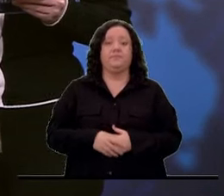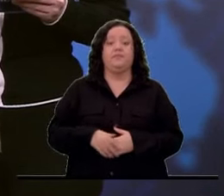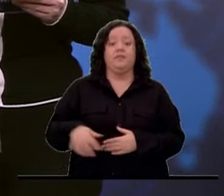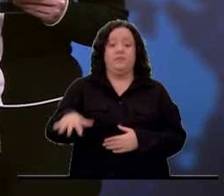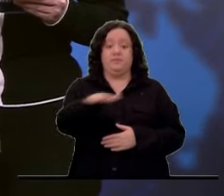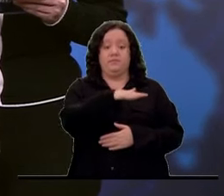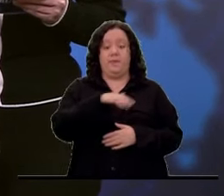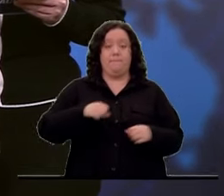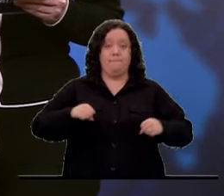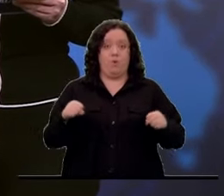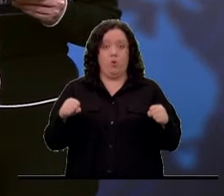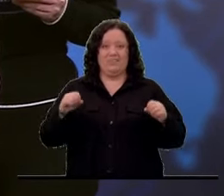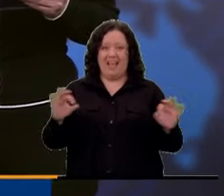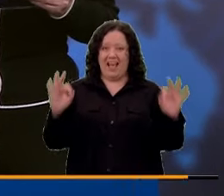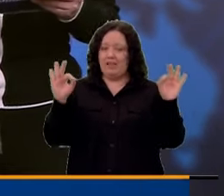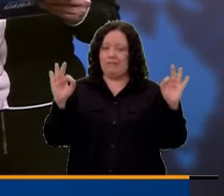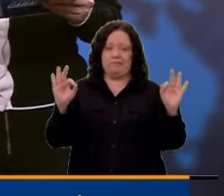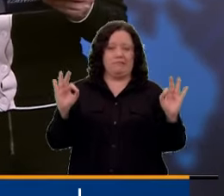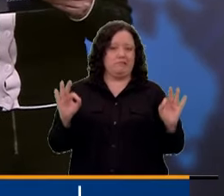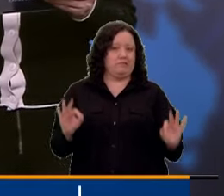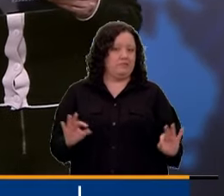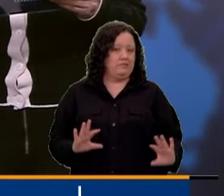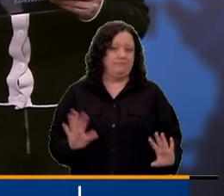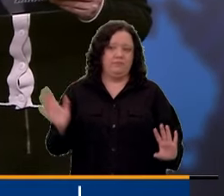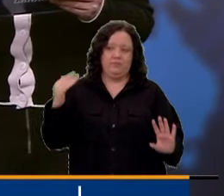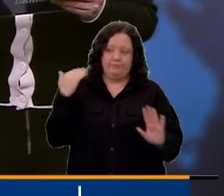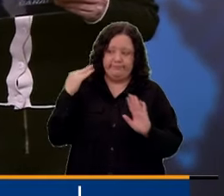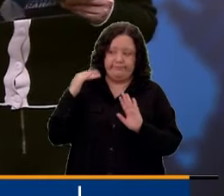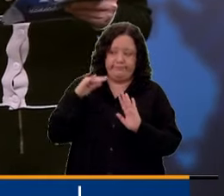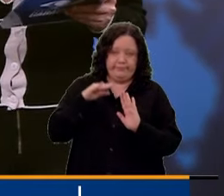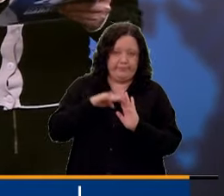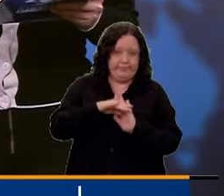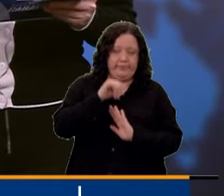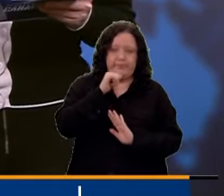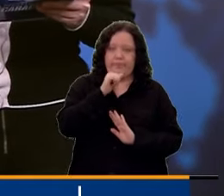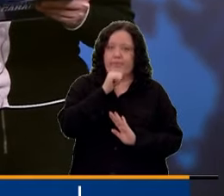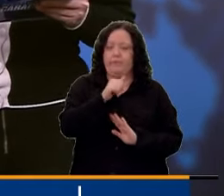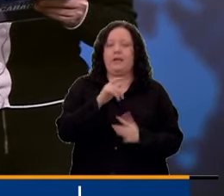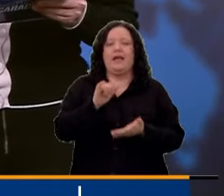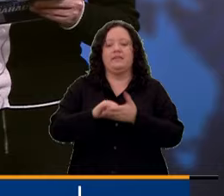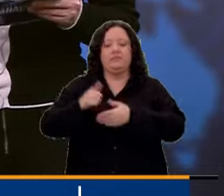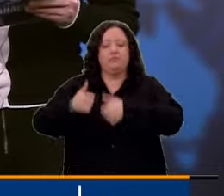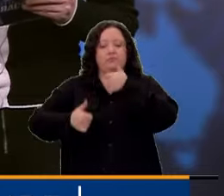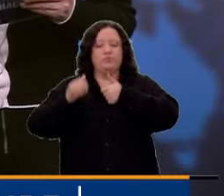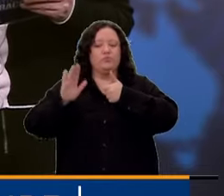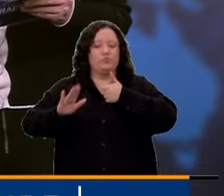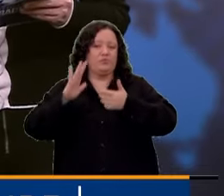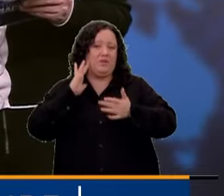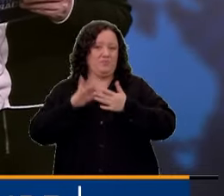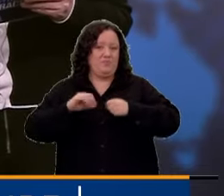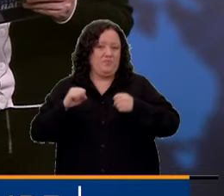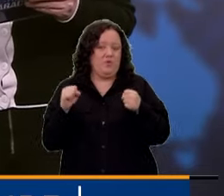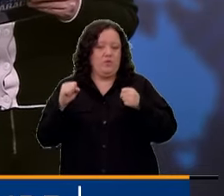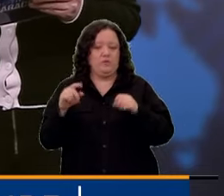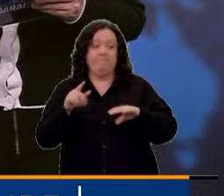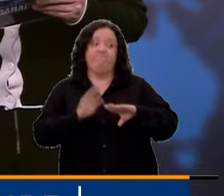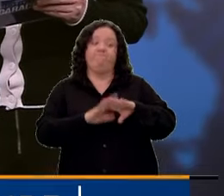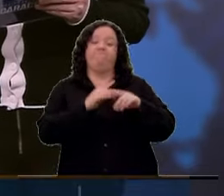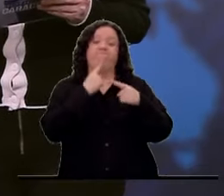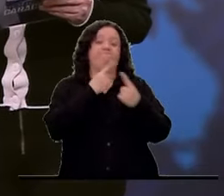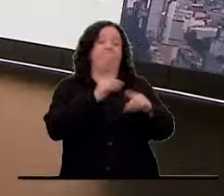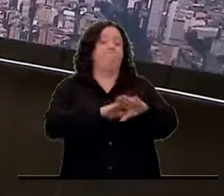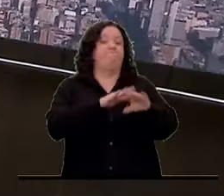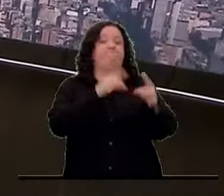del aire de Bogotá ha sufrido un empeoramiento en las últimas horas, lo que llevó a las autoridades distritales a declarar la emergencia.